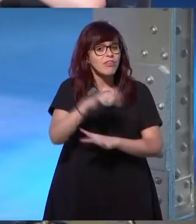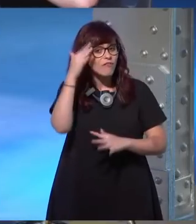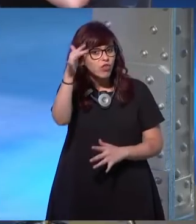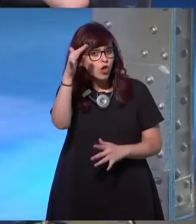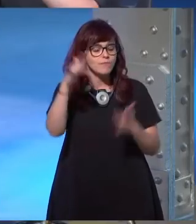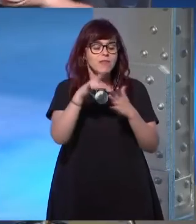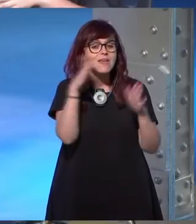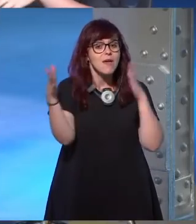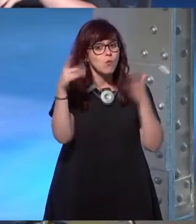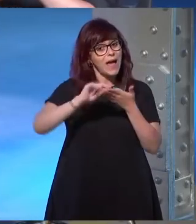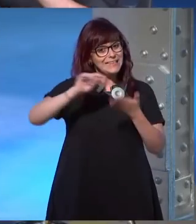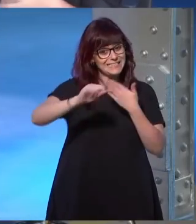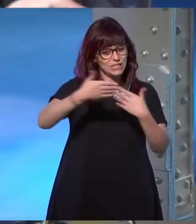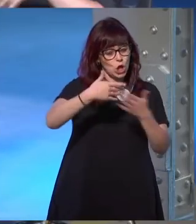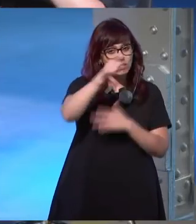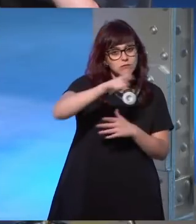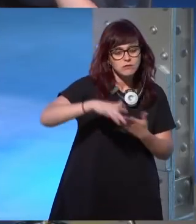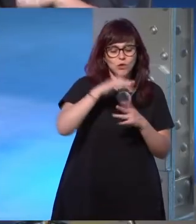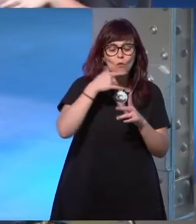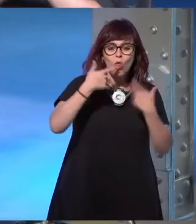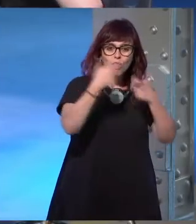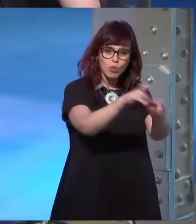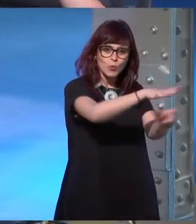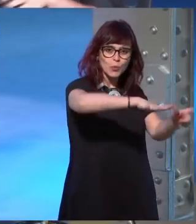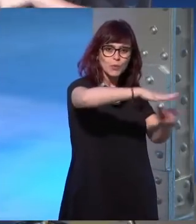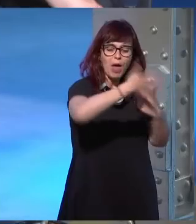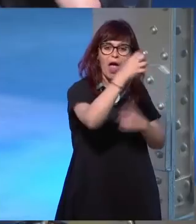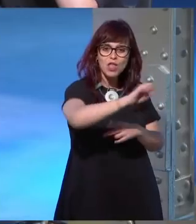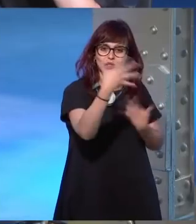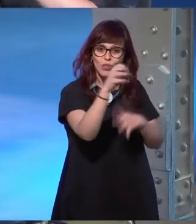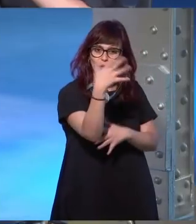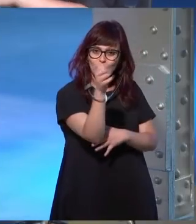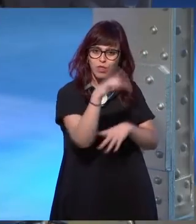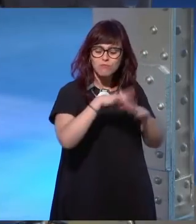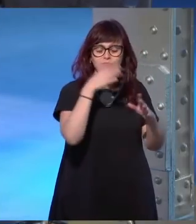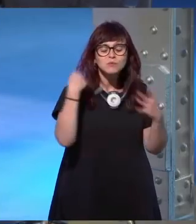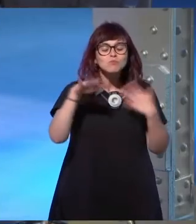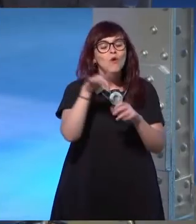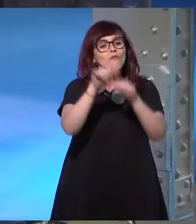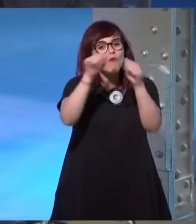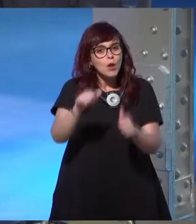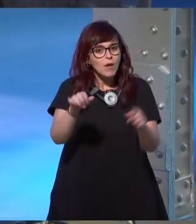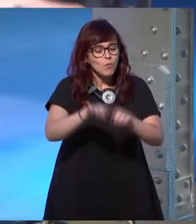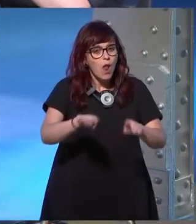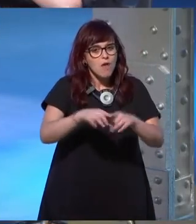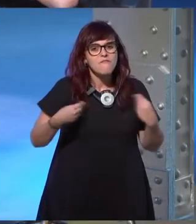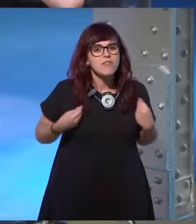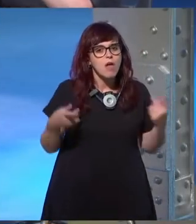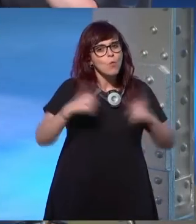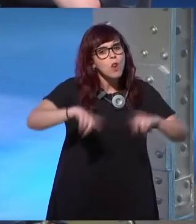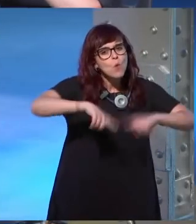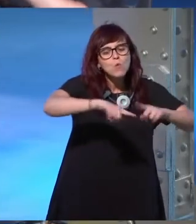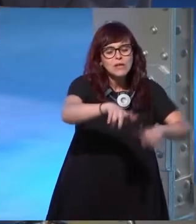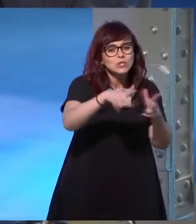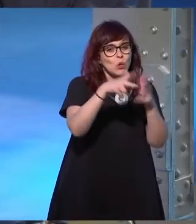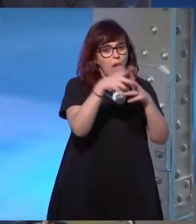esos escritores que vivían en suburbios maravillosos de los años 50 y solo veían el mismo tipo de vida y de